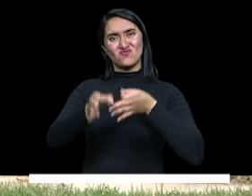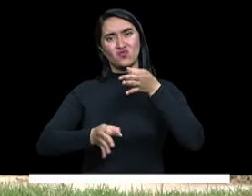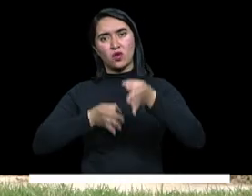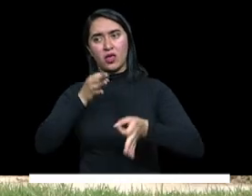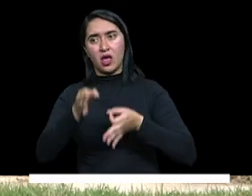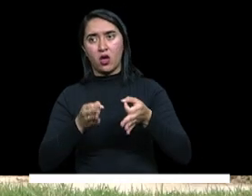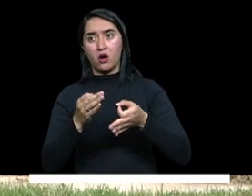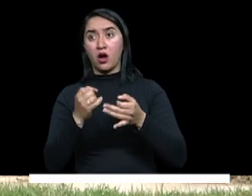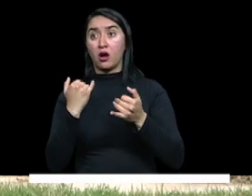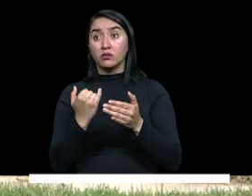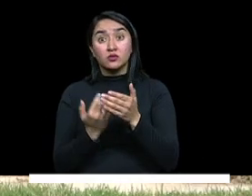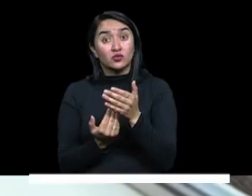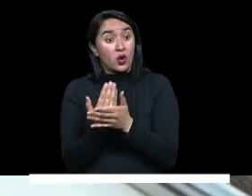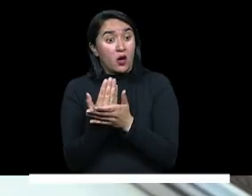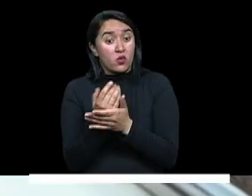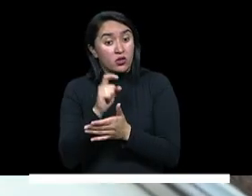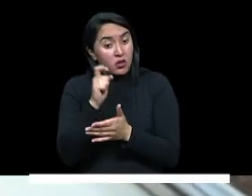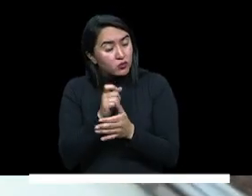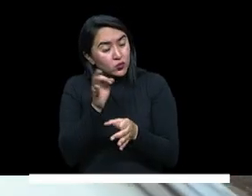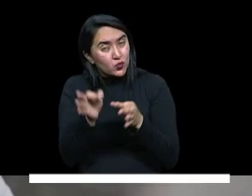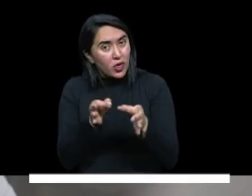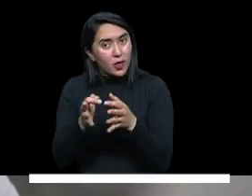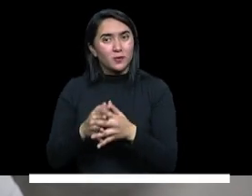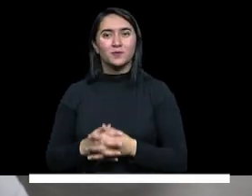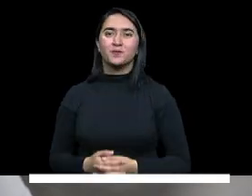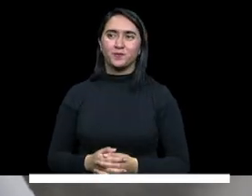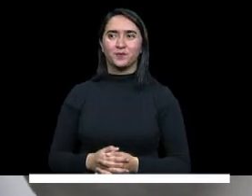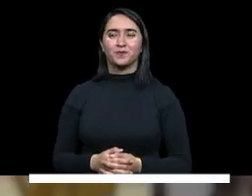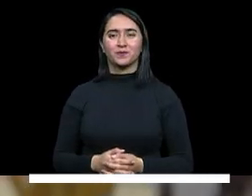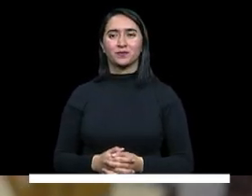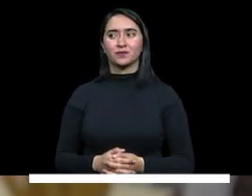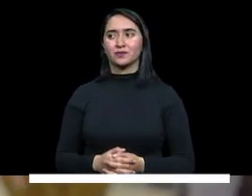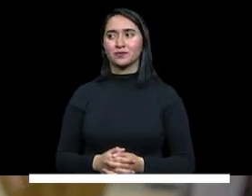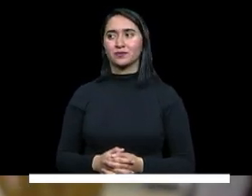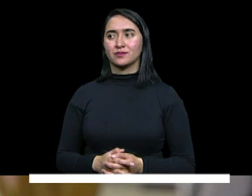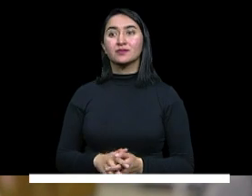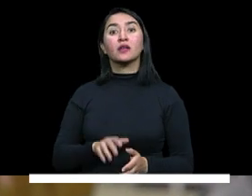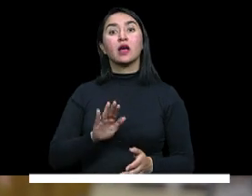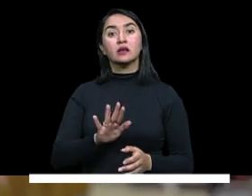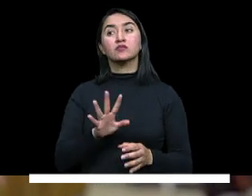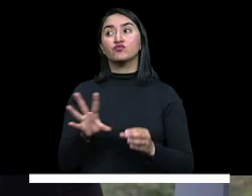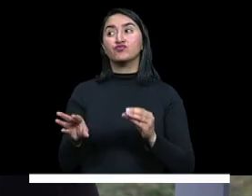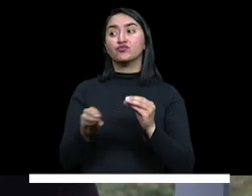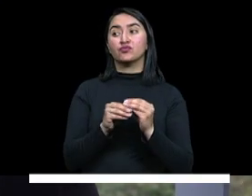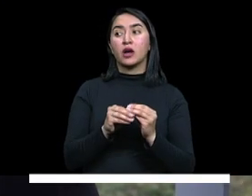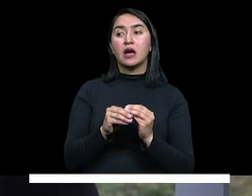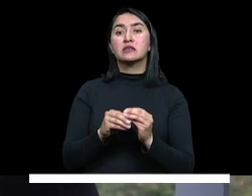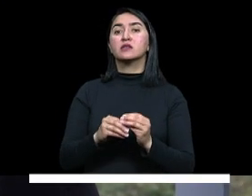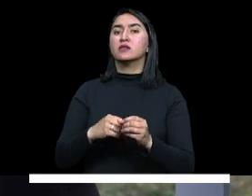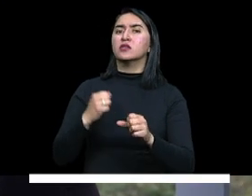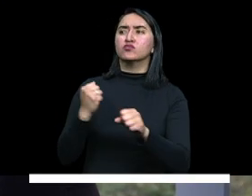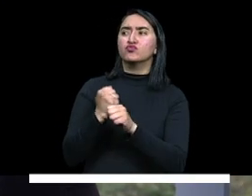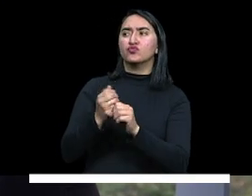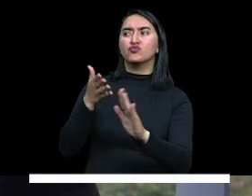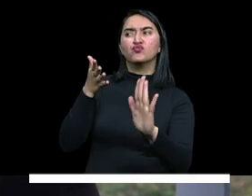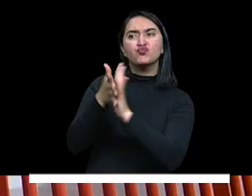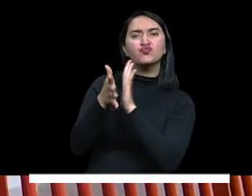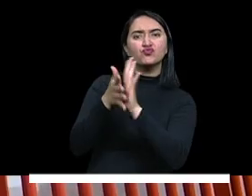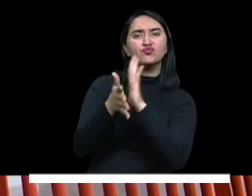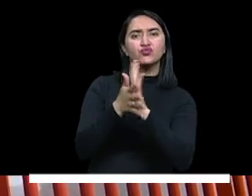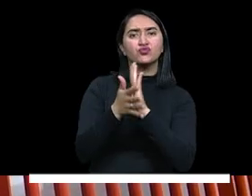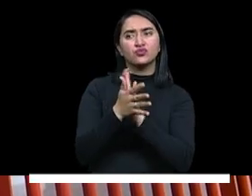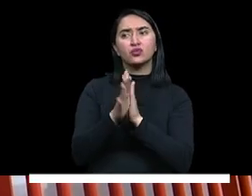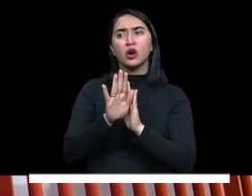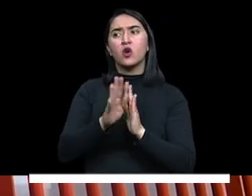es nuevo y pues es para nosotros. Así seguiremos construyendo oportunidades, siguiendo transformando la educación en